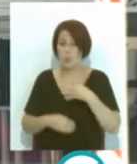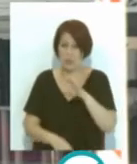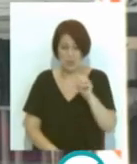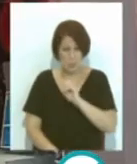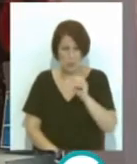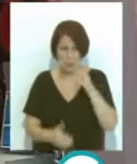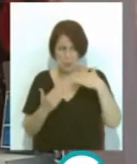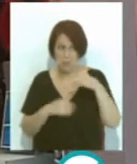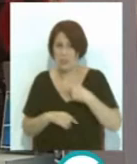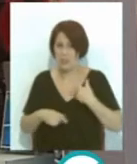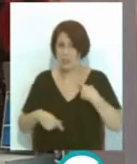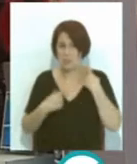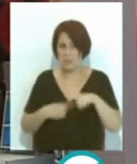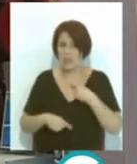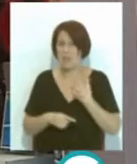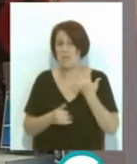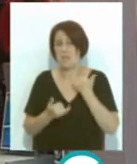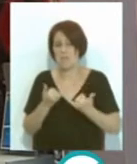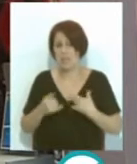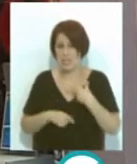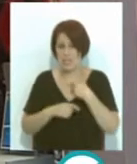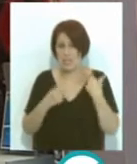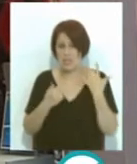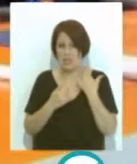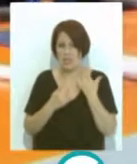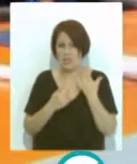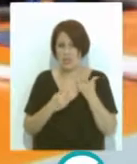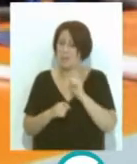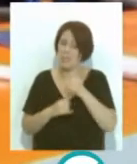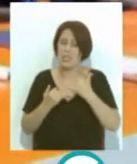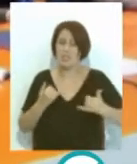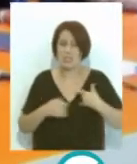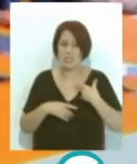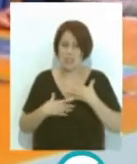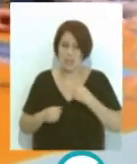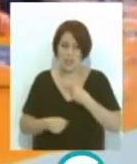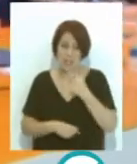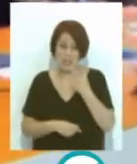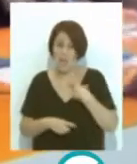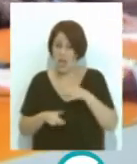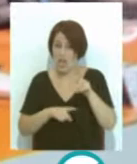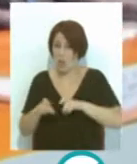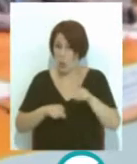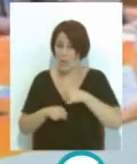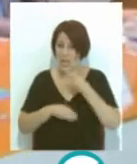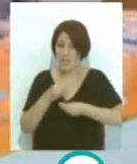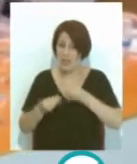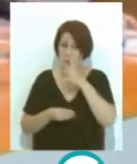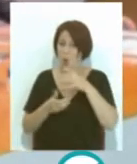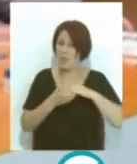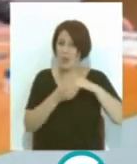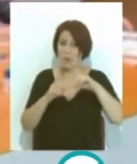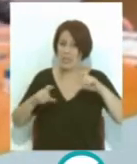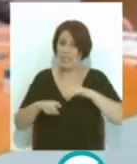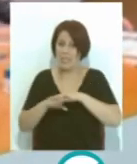sufrido pérdidas durante los meses de crisis sanitaria así lo revela la encuesta realizada por la Confederación de Empresarios al Tejido Económico de